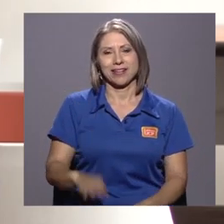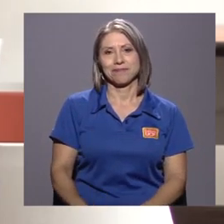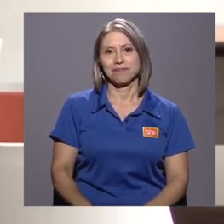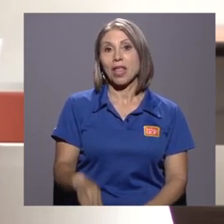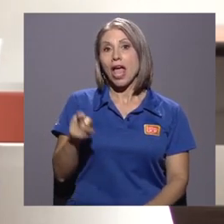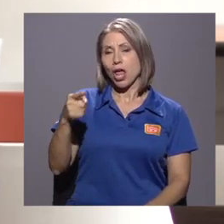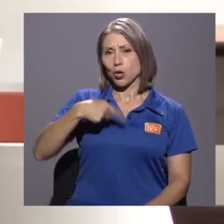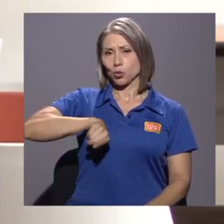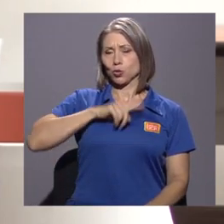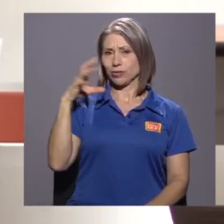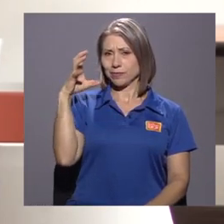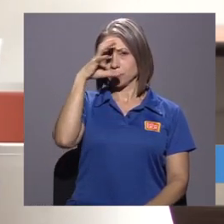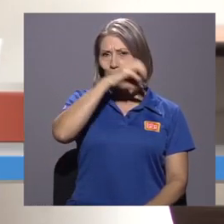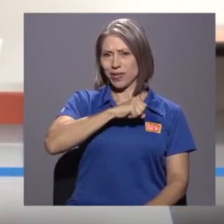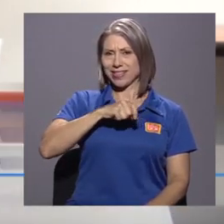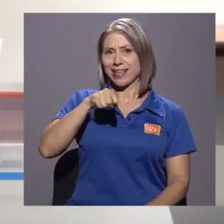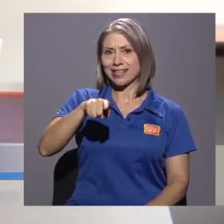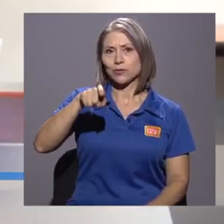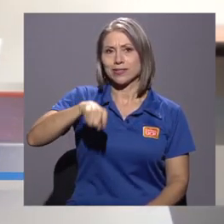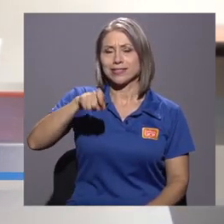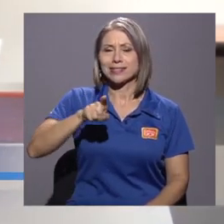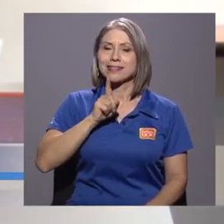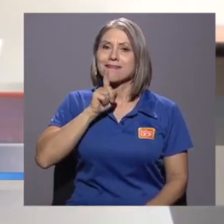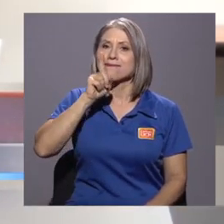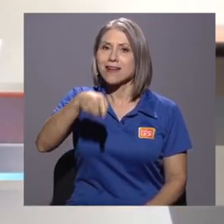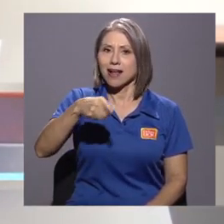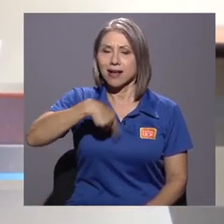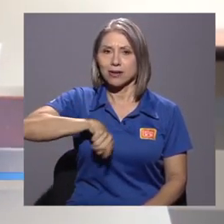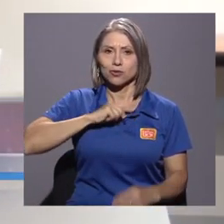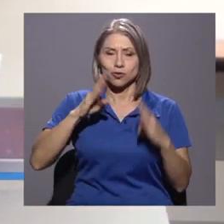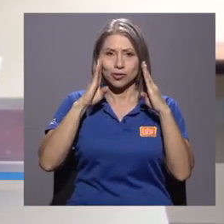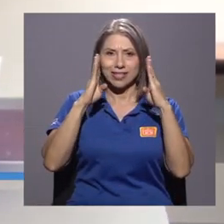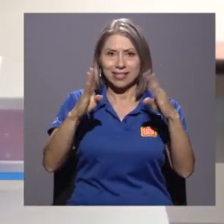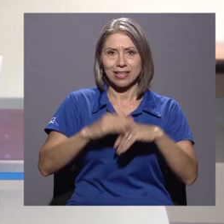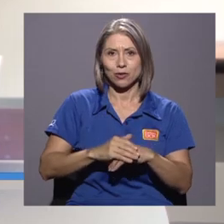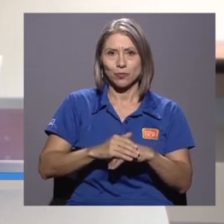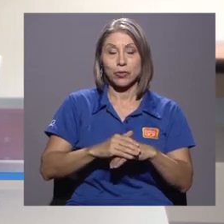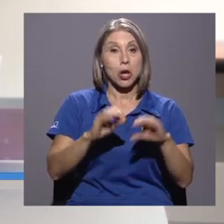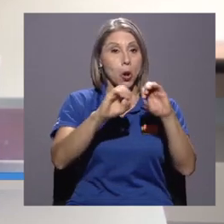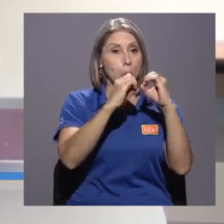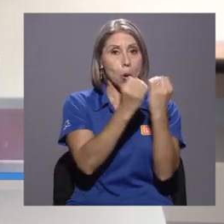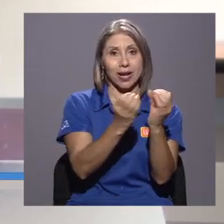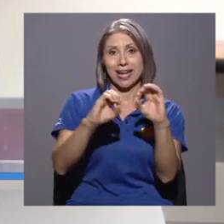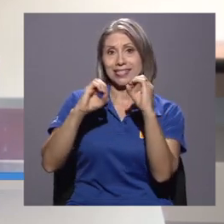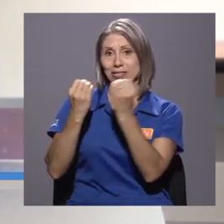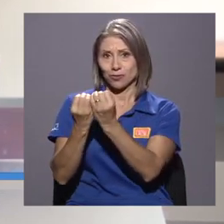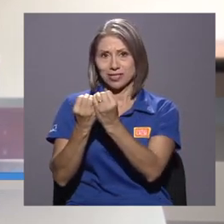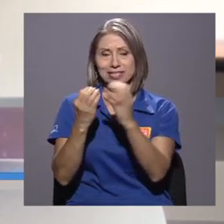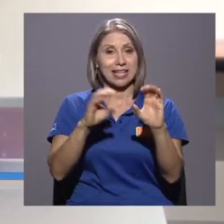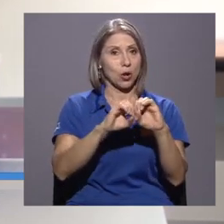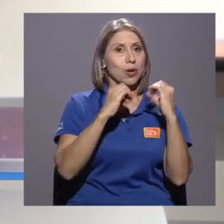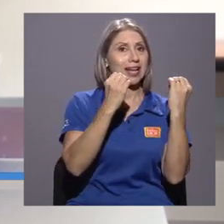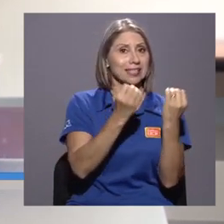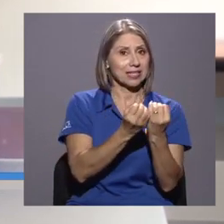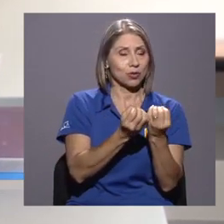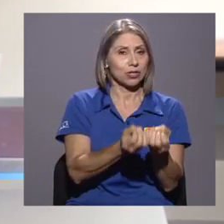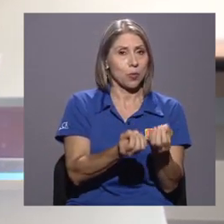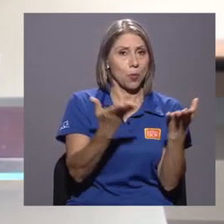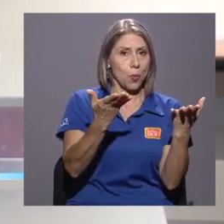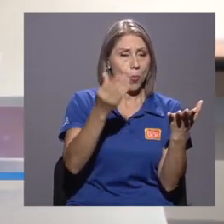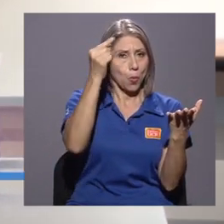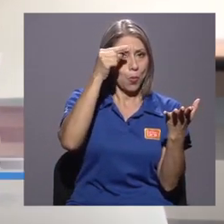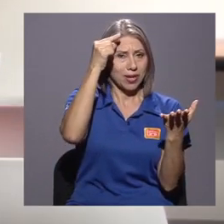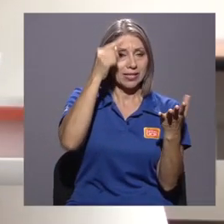necesidad real que estamos atendiendo porque las organizaciones, sobre todo organizaciones del Estado y organizaciones de sociedad civil,